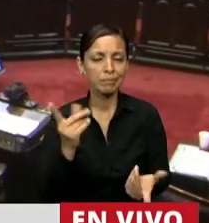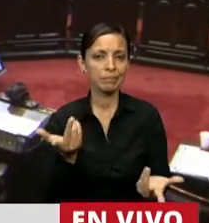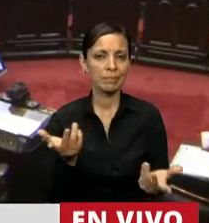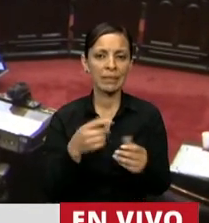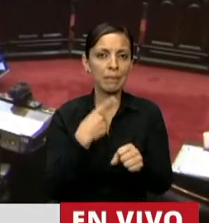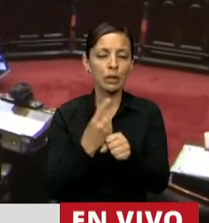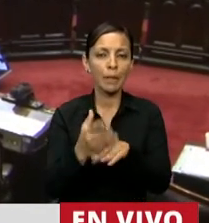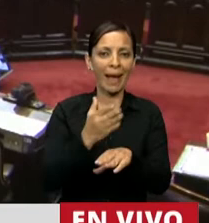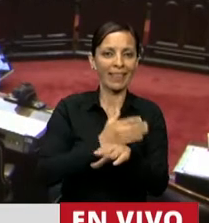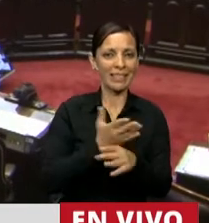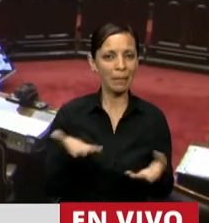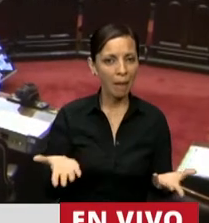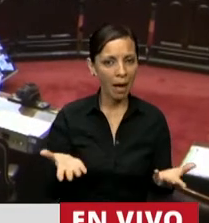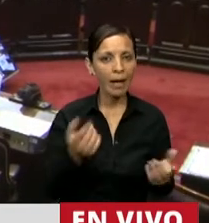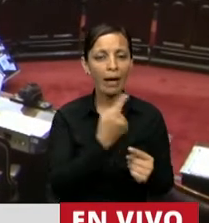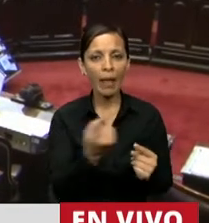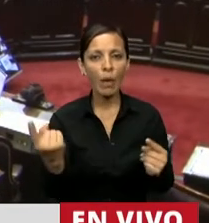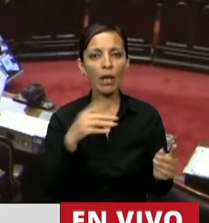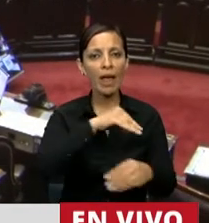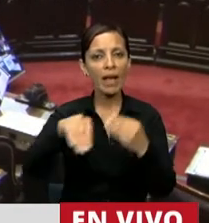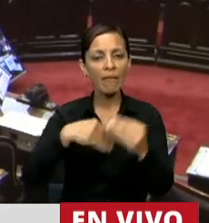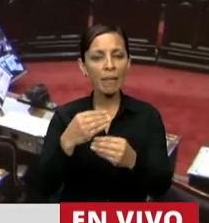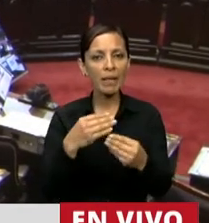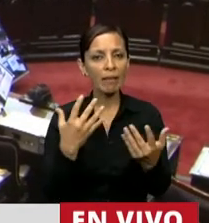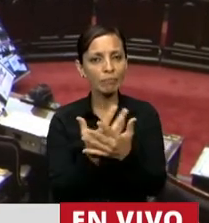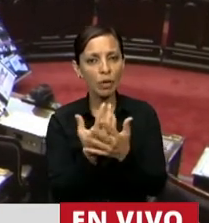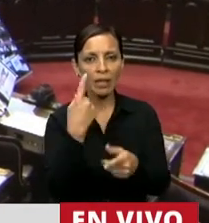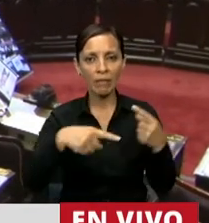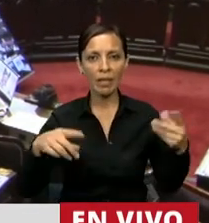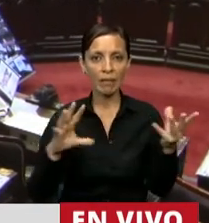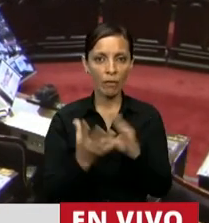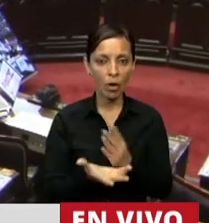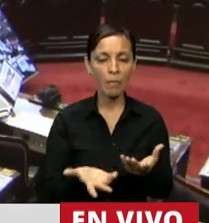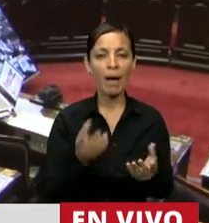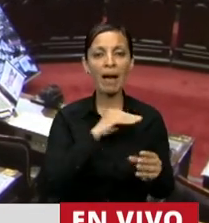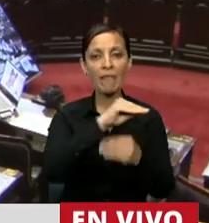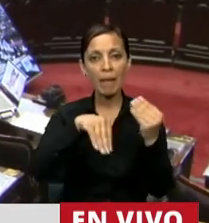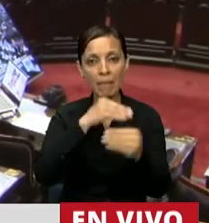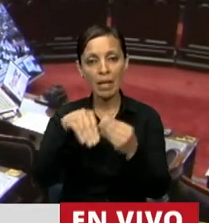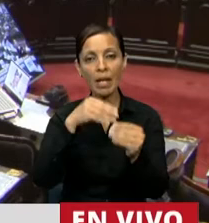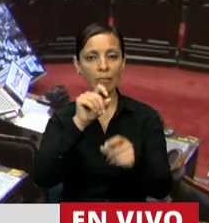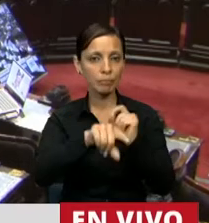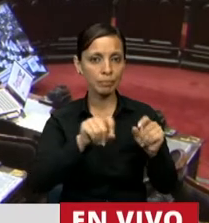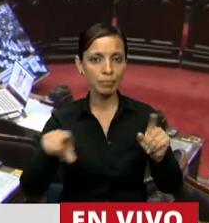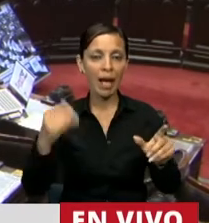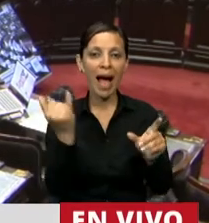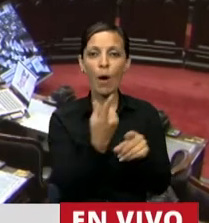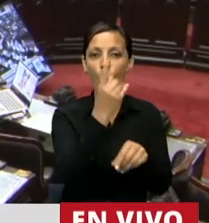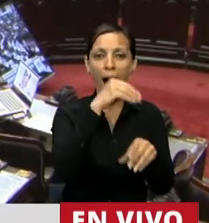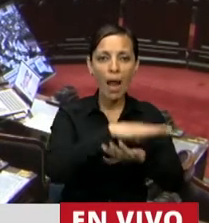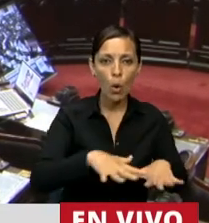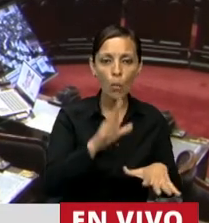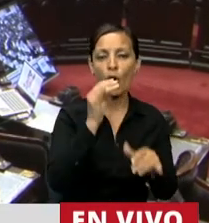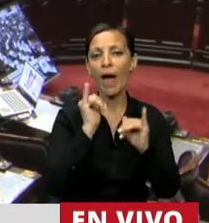a cada familia le afectó de distinta manera. Dentro de cada familia, en ese seno, hay un alumno y un